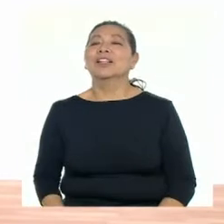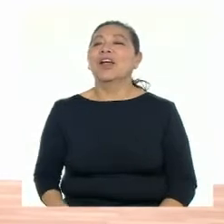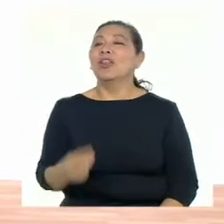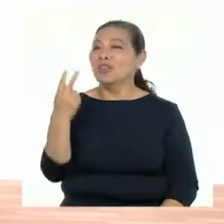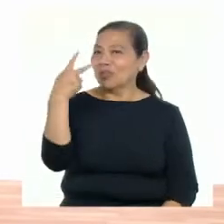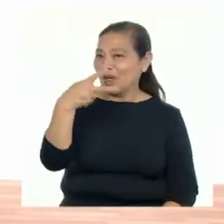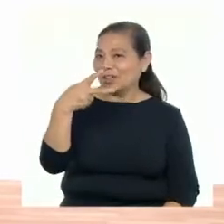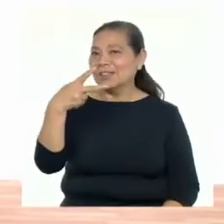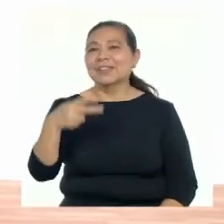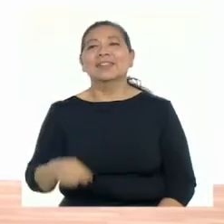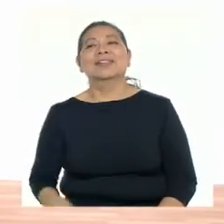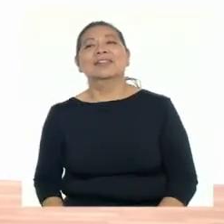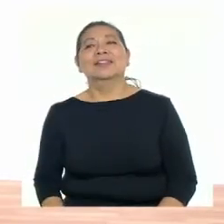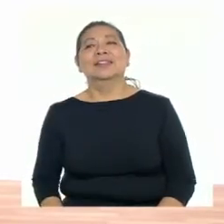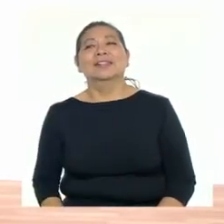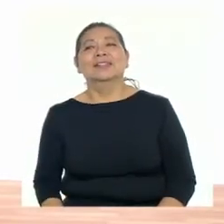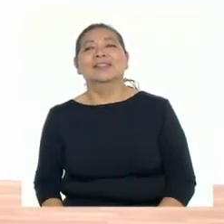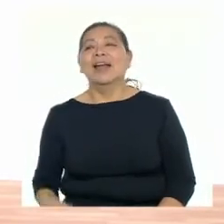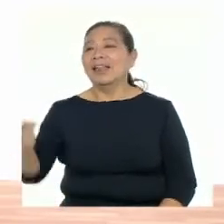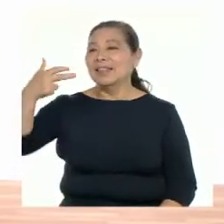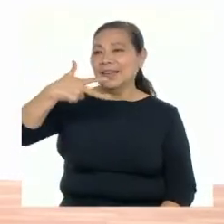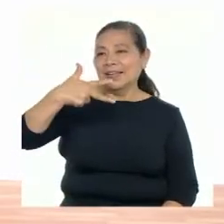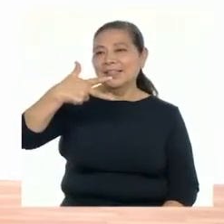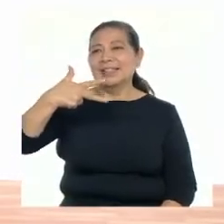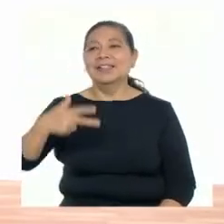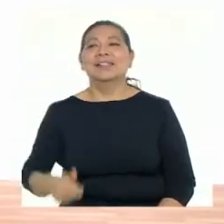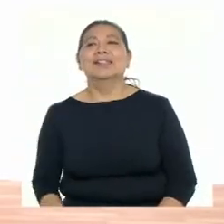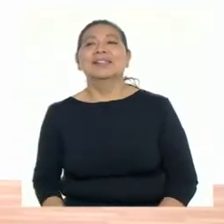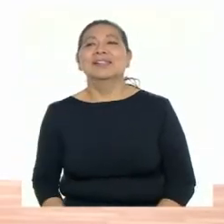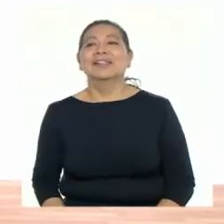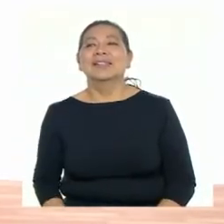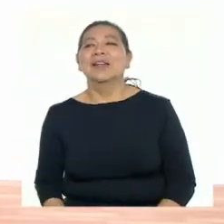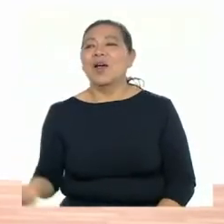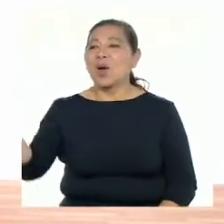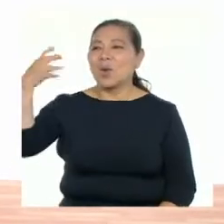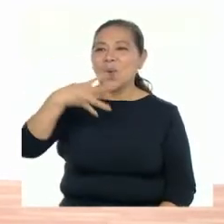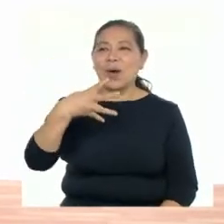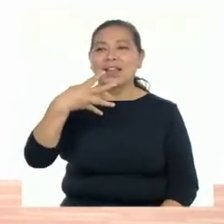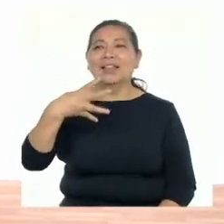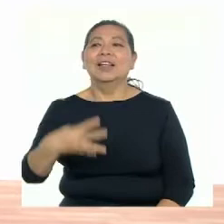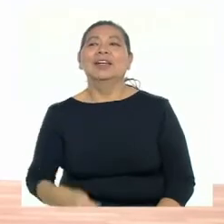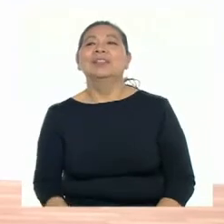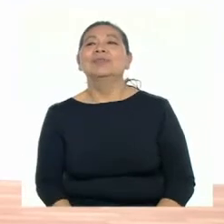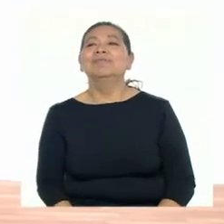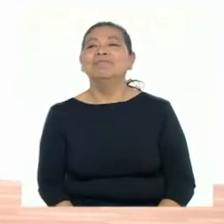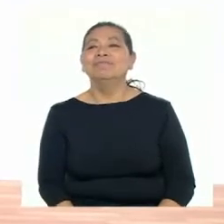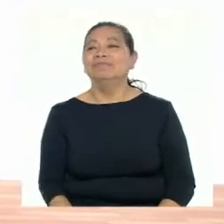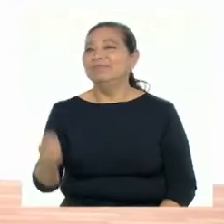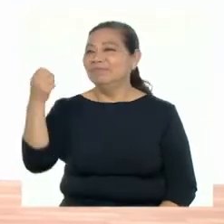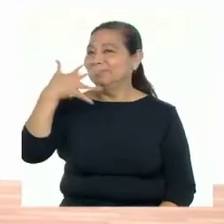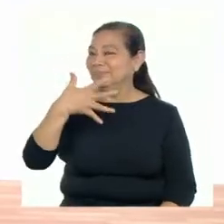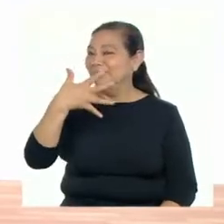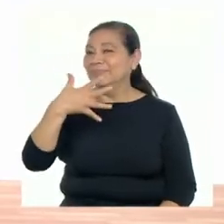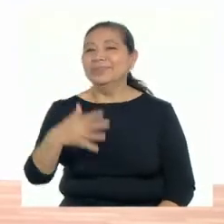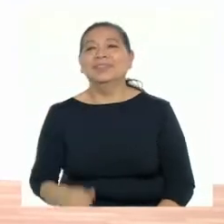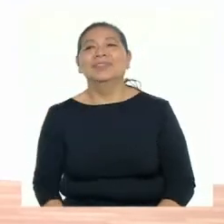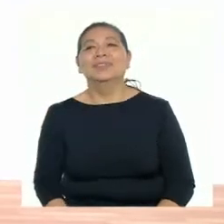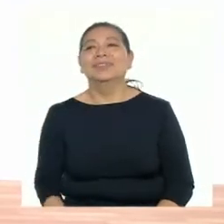¡Dos! ¡Tres! ¡Vamos! ¡Cuatro! ¡Cinco!